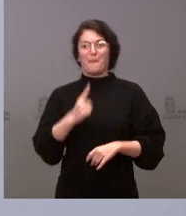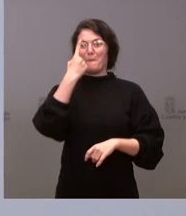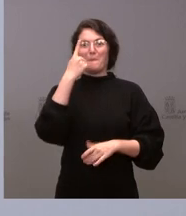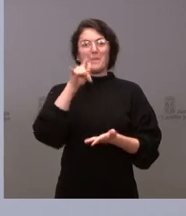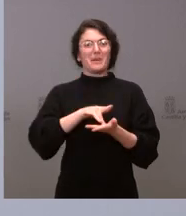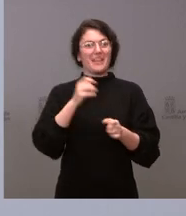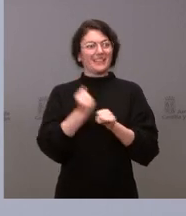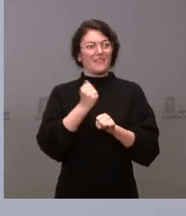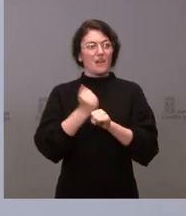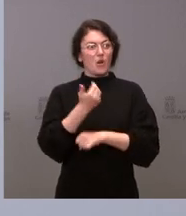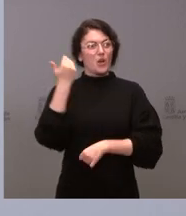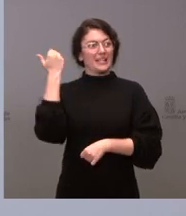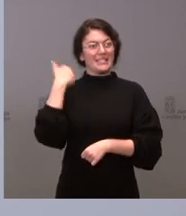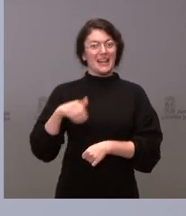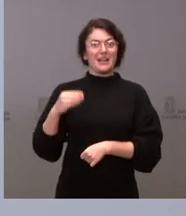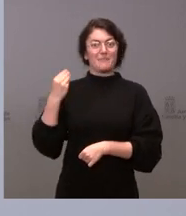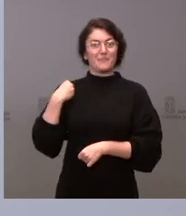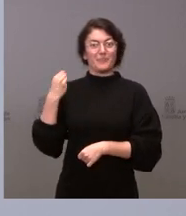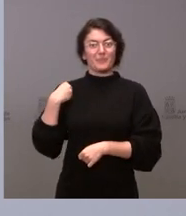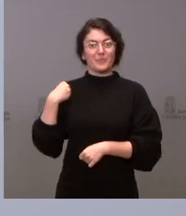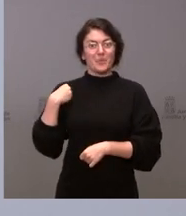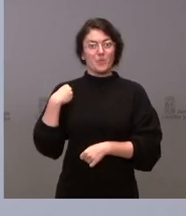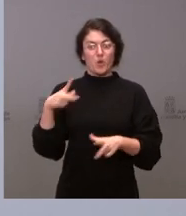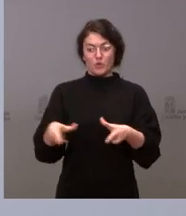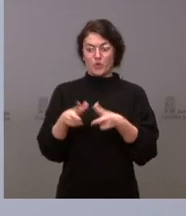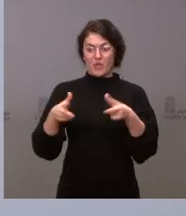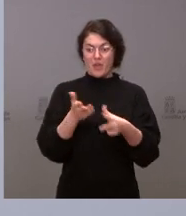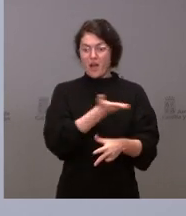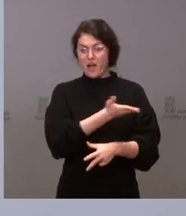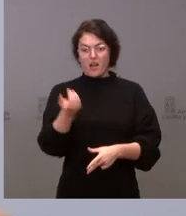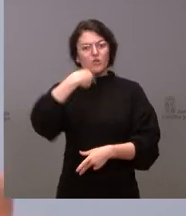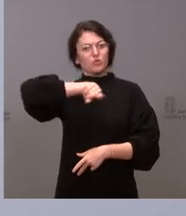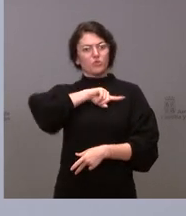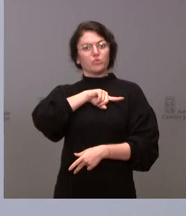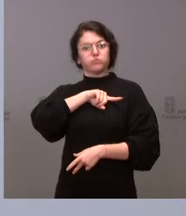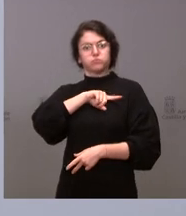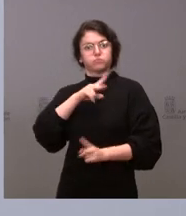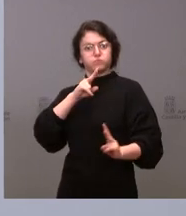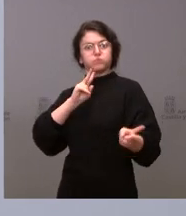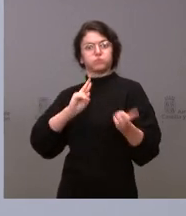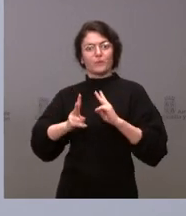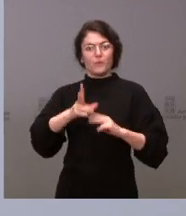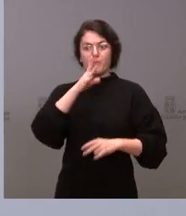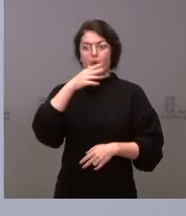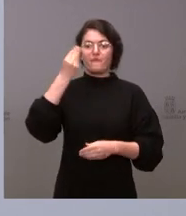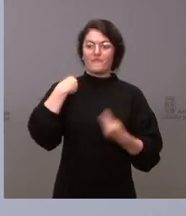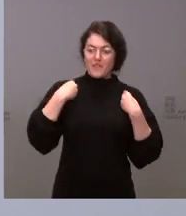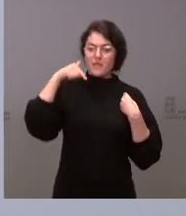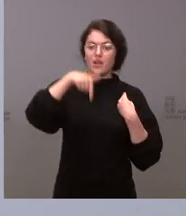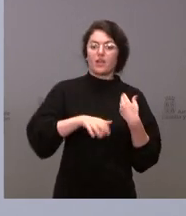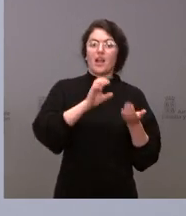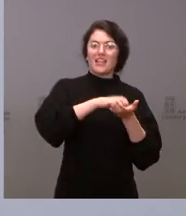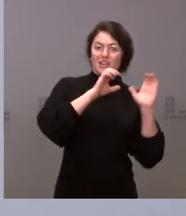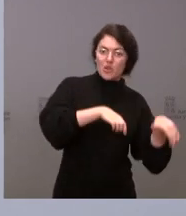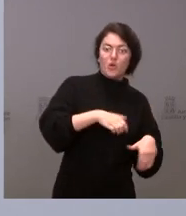ante la situación de la sociedad de Castilla y León y, bueno, que vivimos en Castilla y León, en España, en